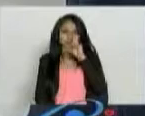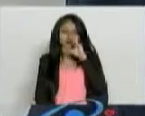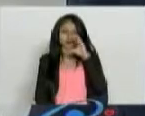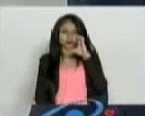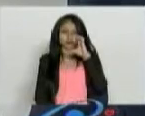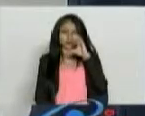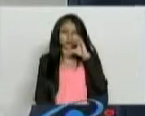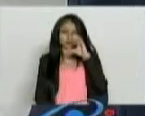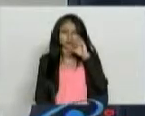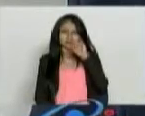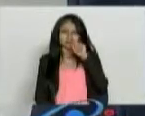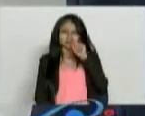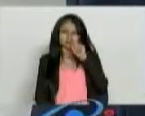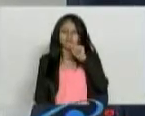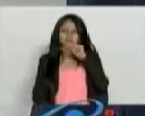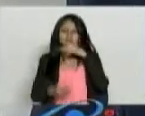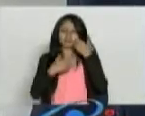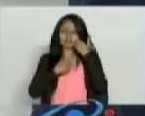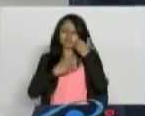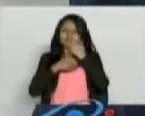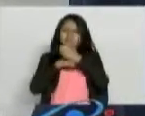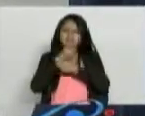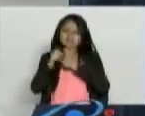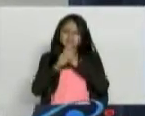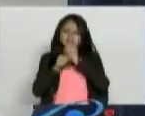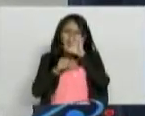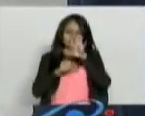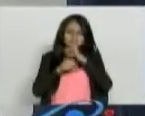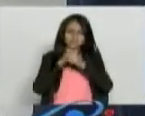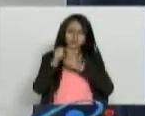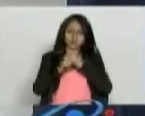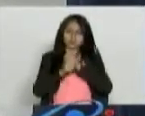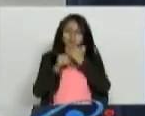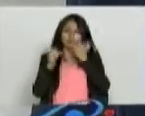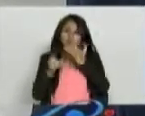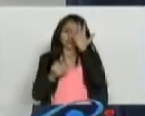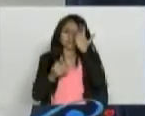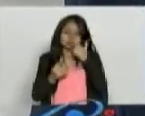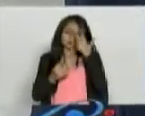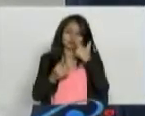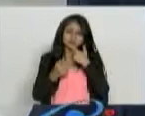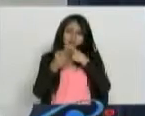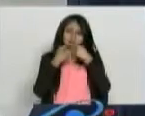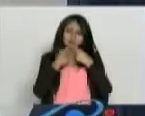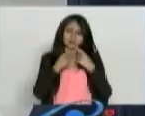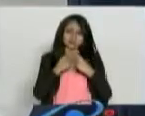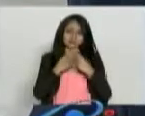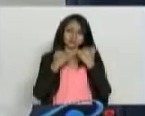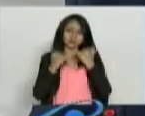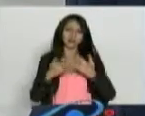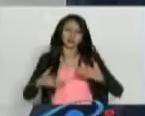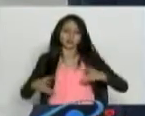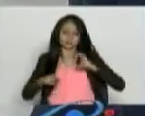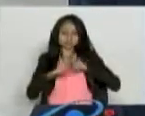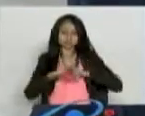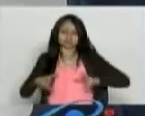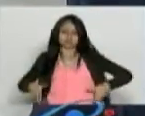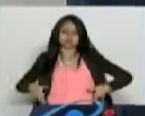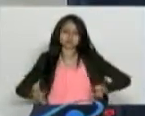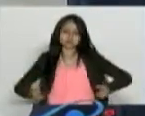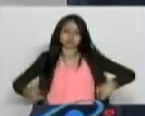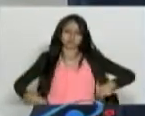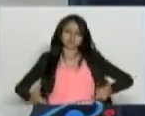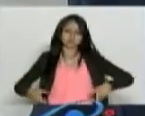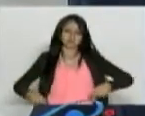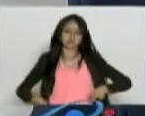padezco desde hace cinco años y todavía estoy en estudio sin diagnóstico definido. Actualmente me encuentro en silla de ruedas con